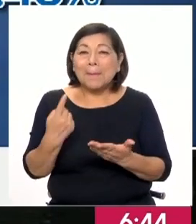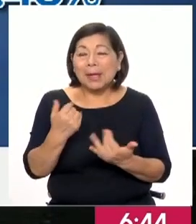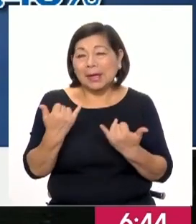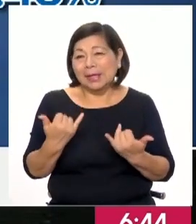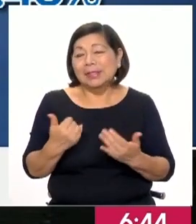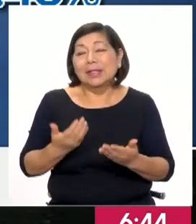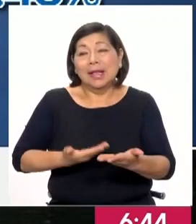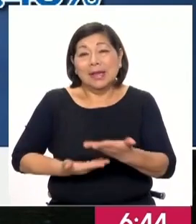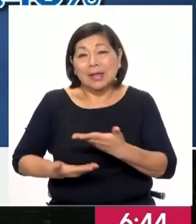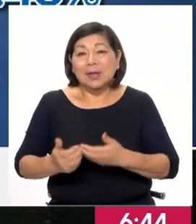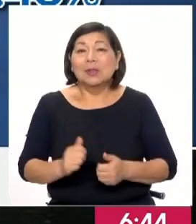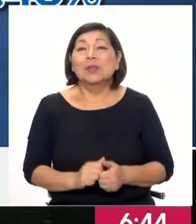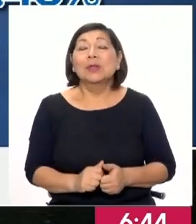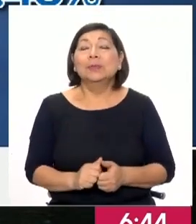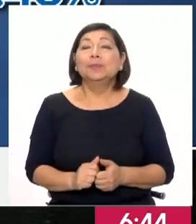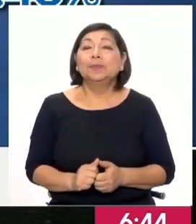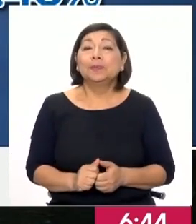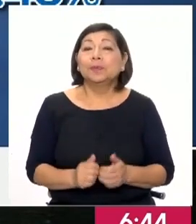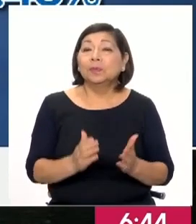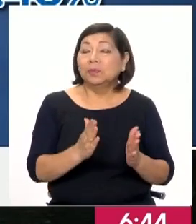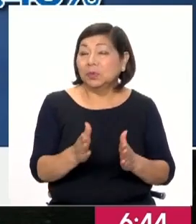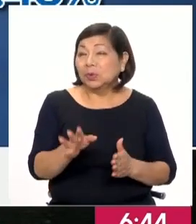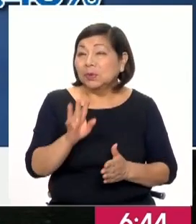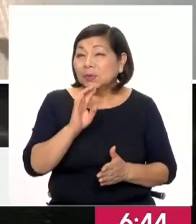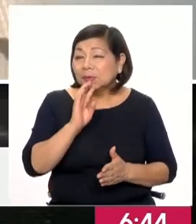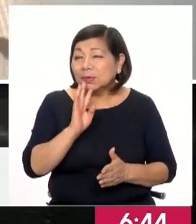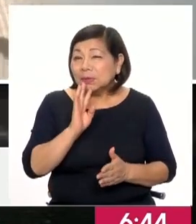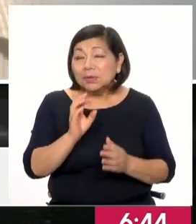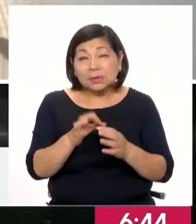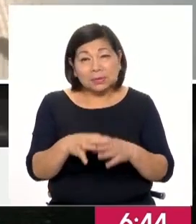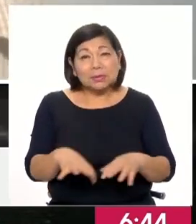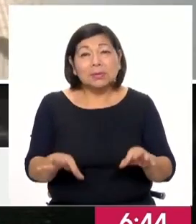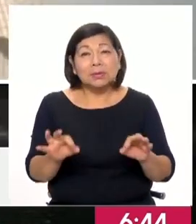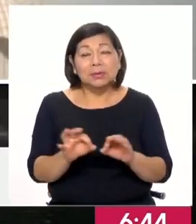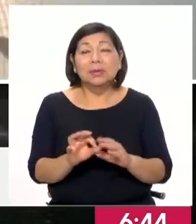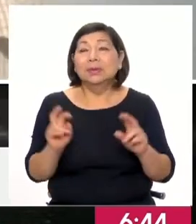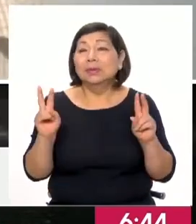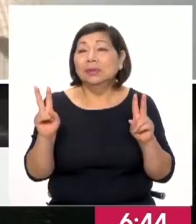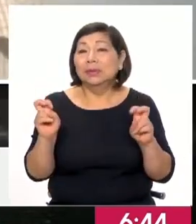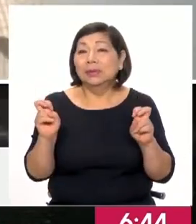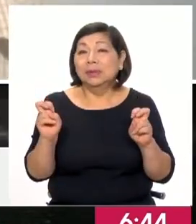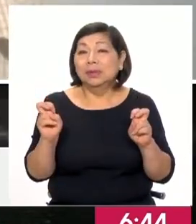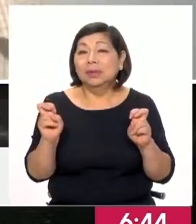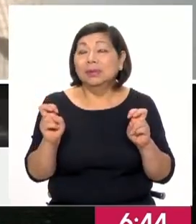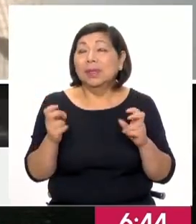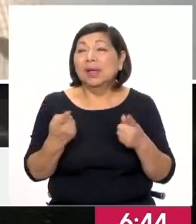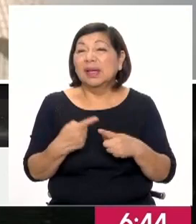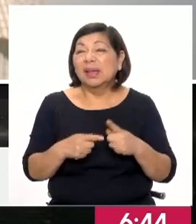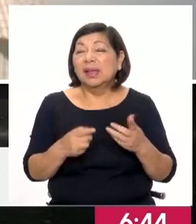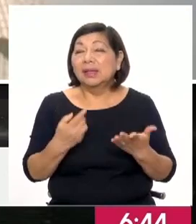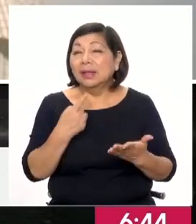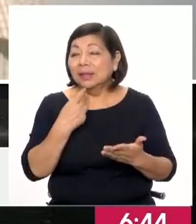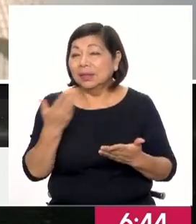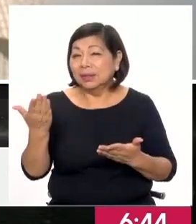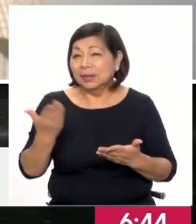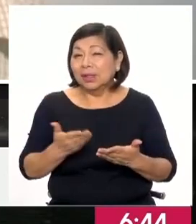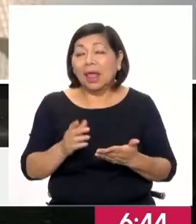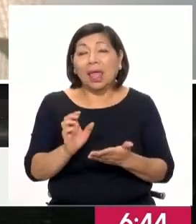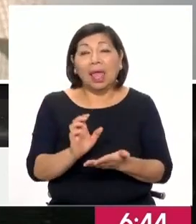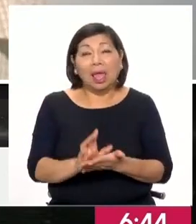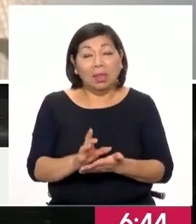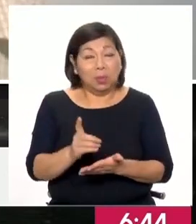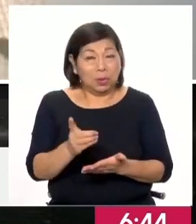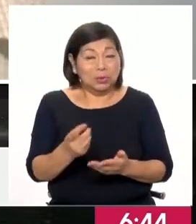este tipo de negocios, ¿no? Ahora, tú mencionabas algo importante que es el tema estacional, ¿no? Y lo llevo al plano de la educación,